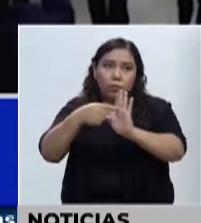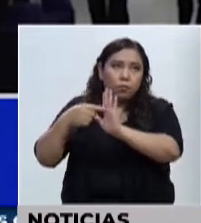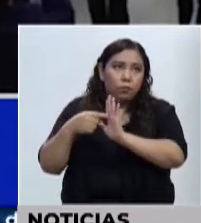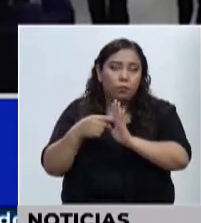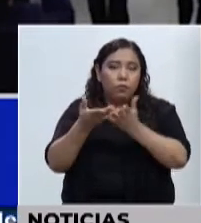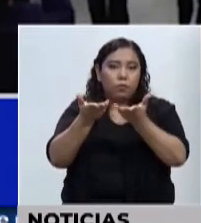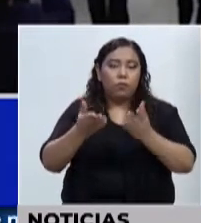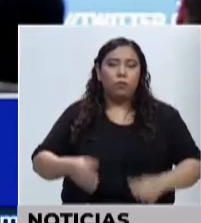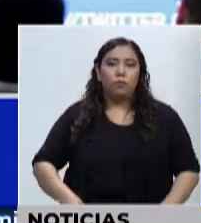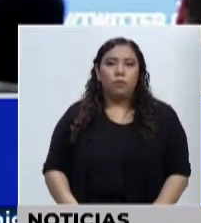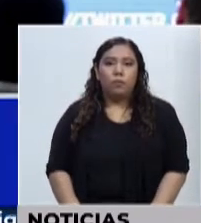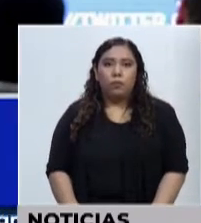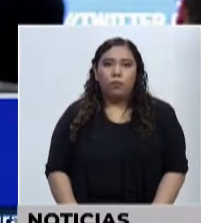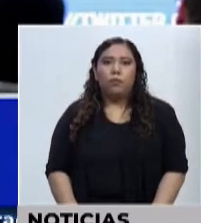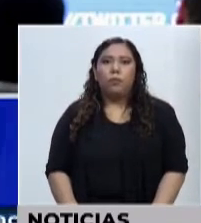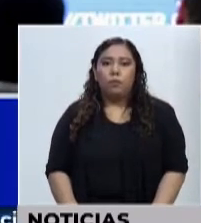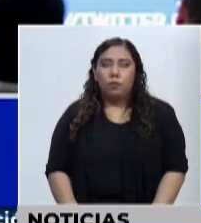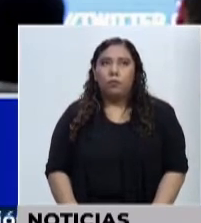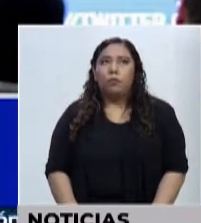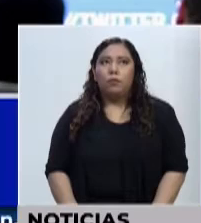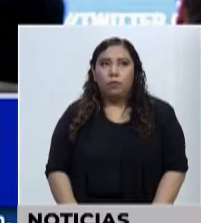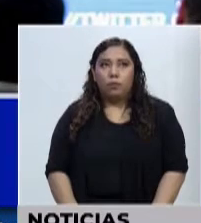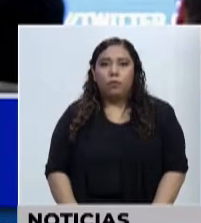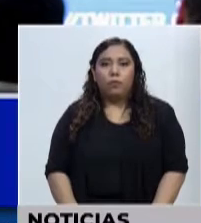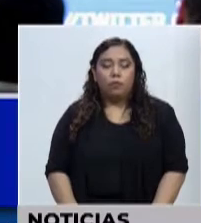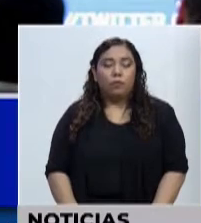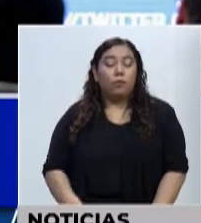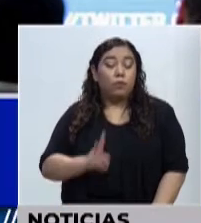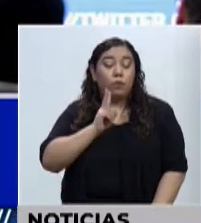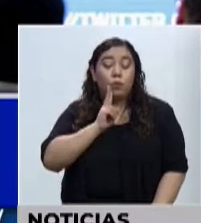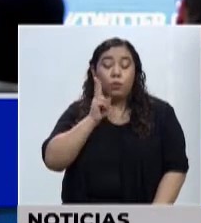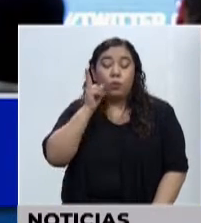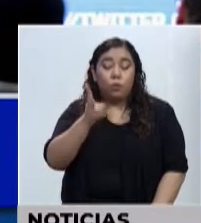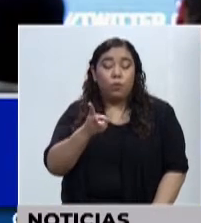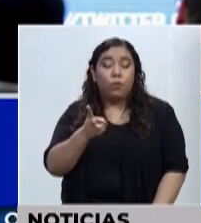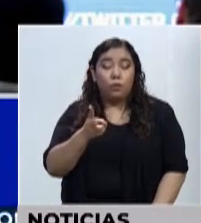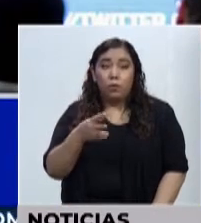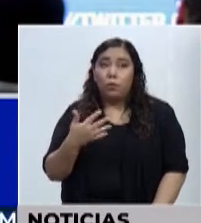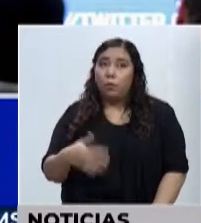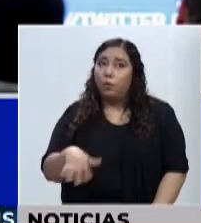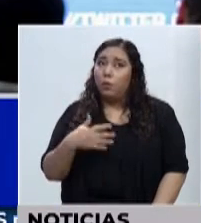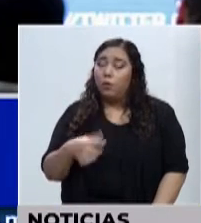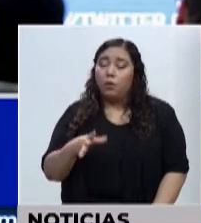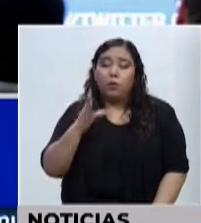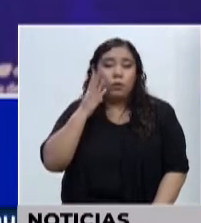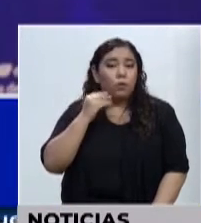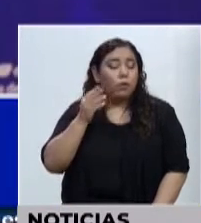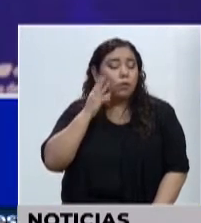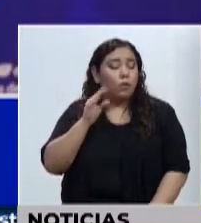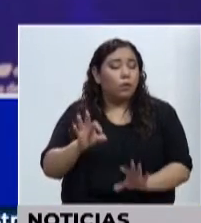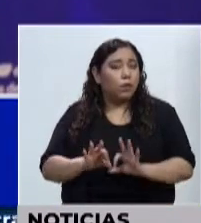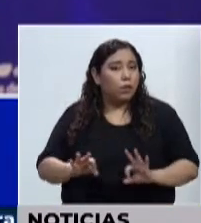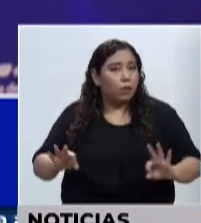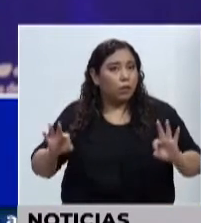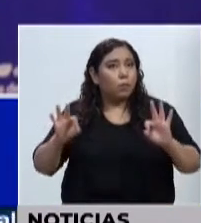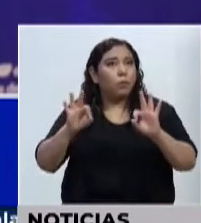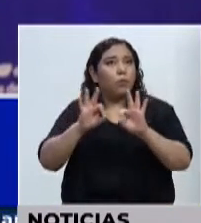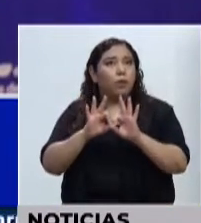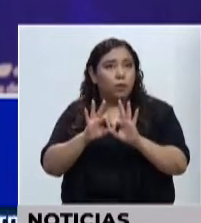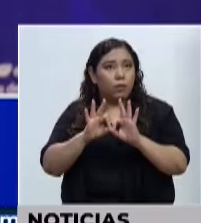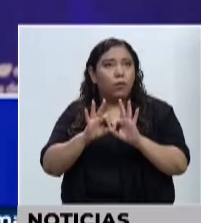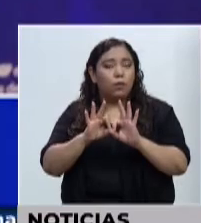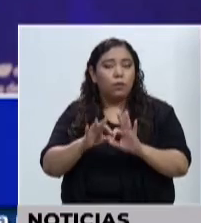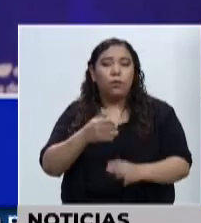día? Pues mire, es toda una experiencia realmente. Es una serie de aprendizaje, es una